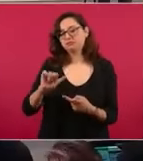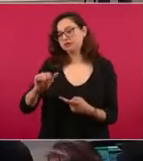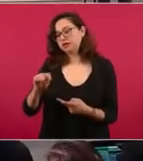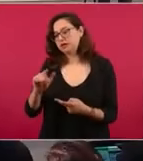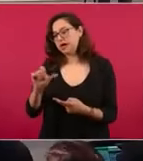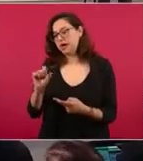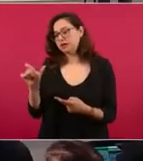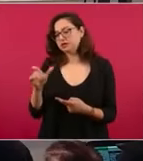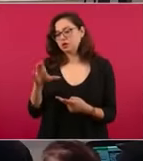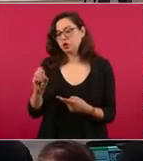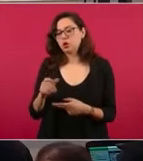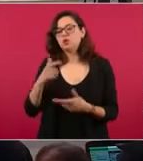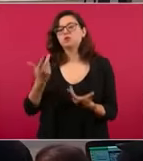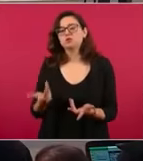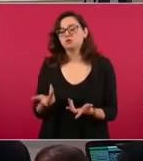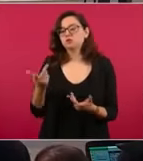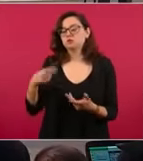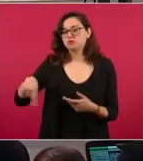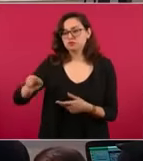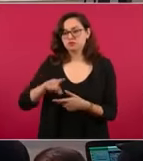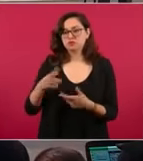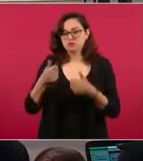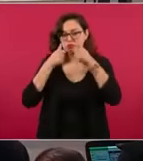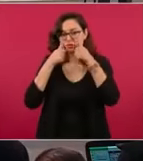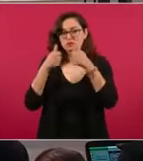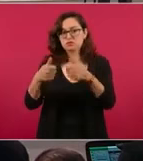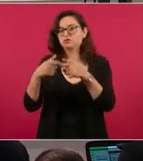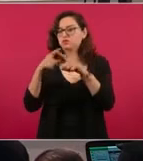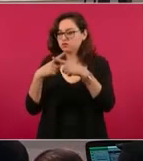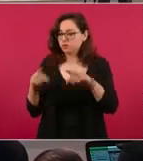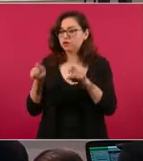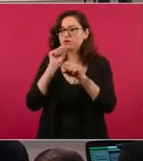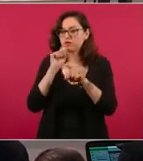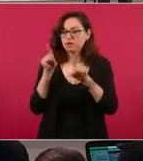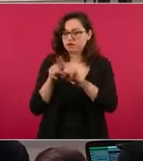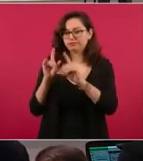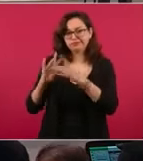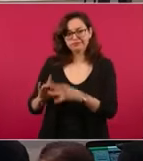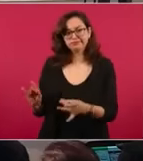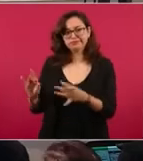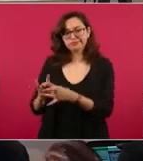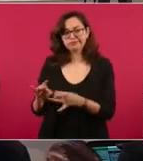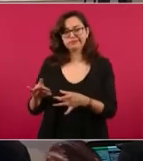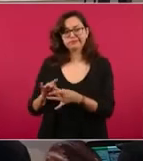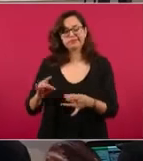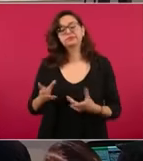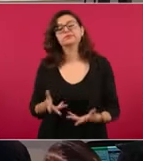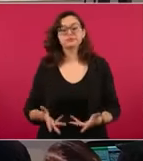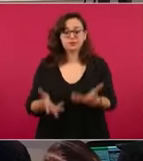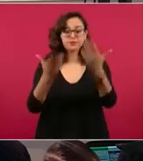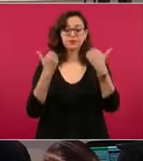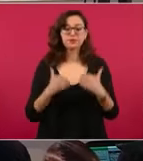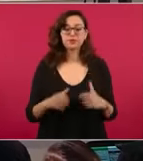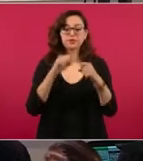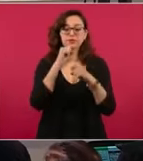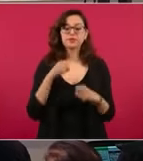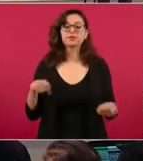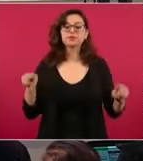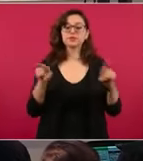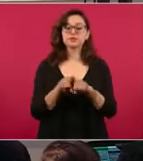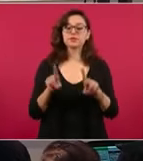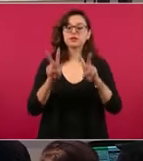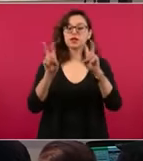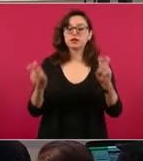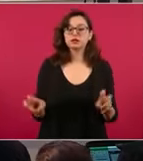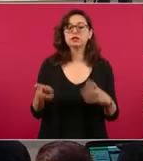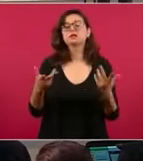especialmente en la consulta externa. La siguiente, también tenemos un informe sobre esta jornada quirúrgica